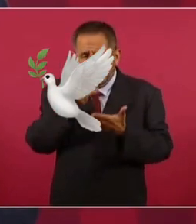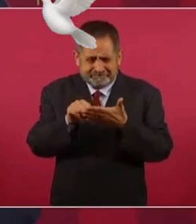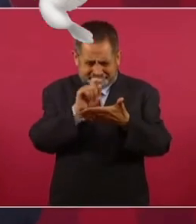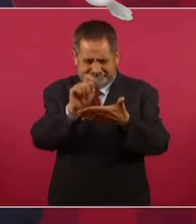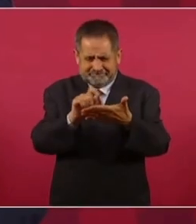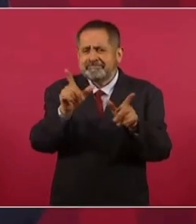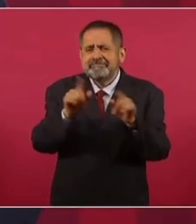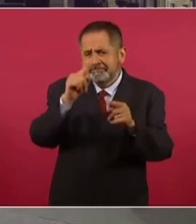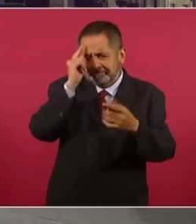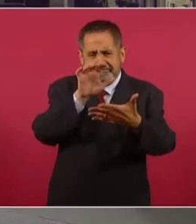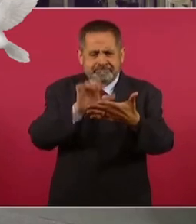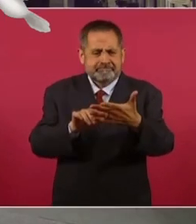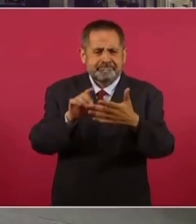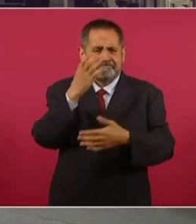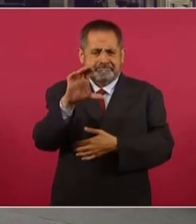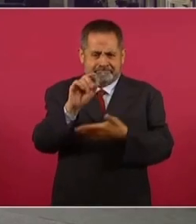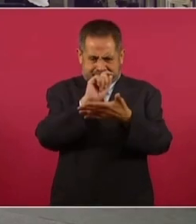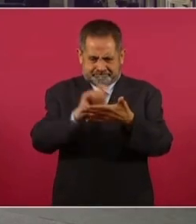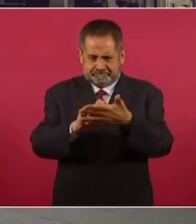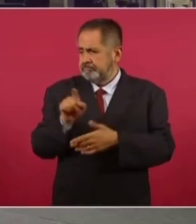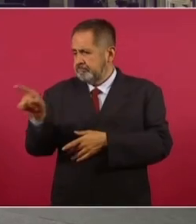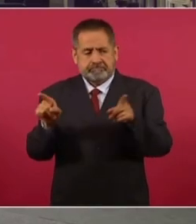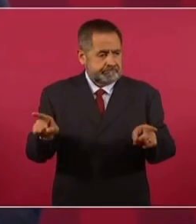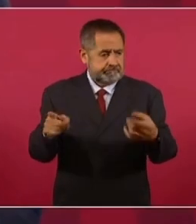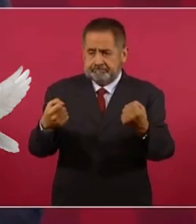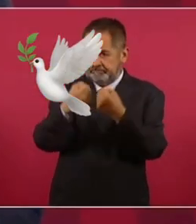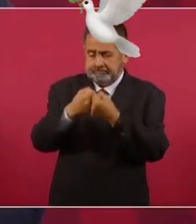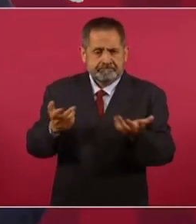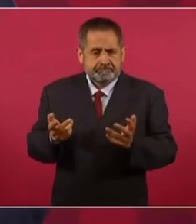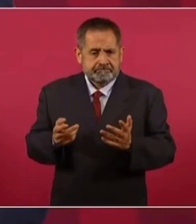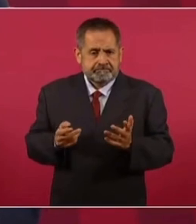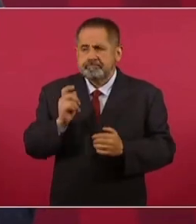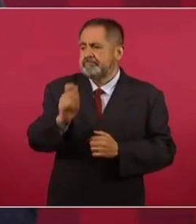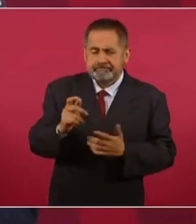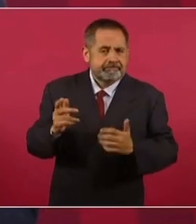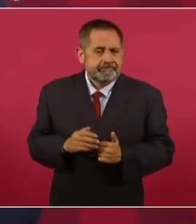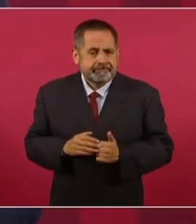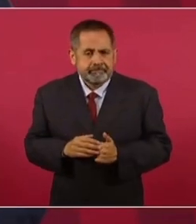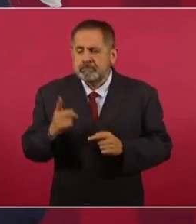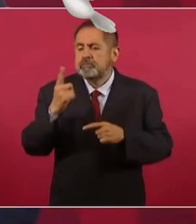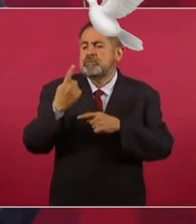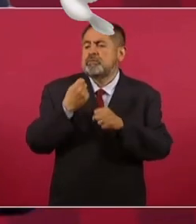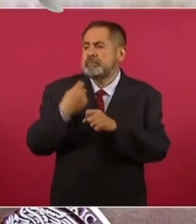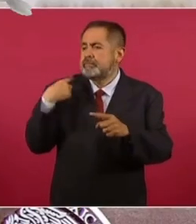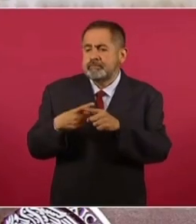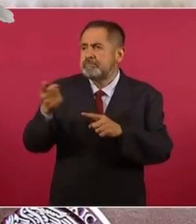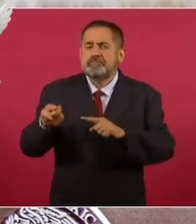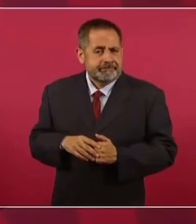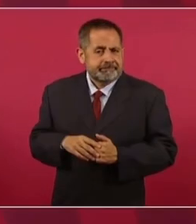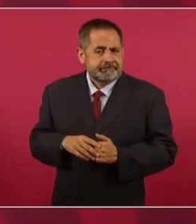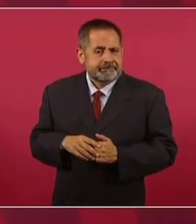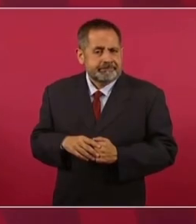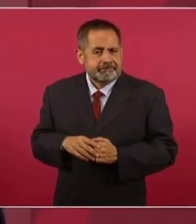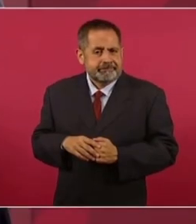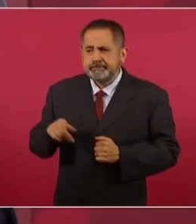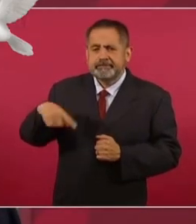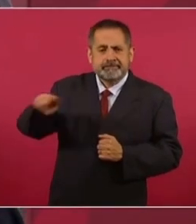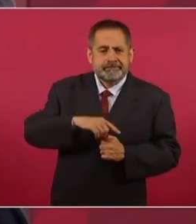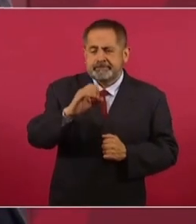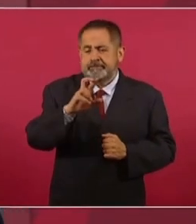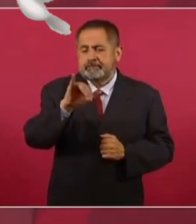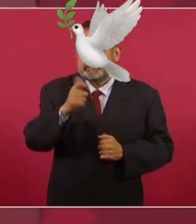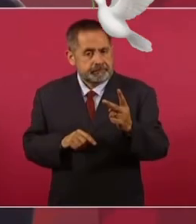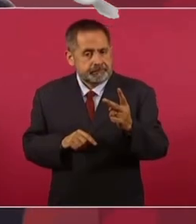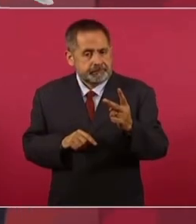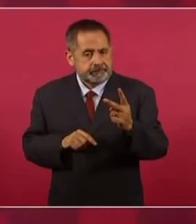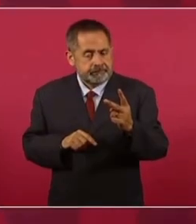decirles por sus confrontaciones, nada más. En un año han causado esto. Precipitado la crisis